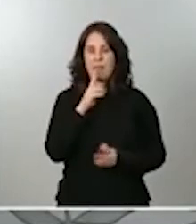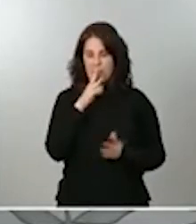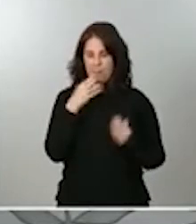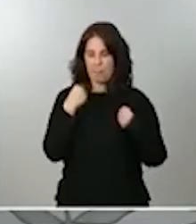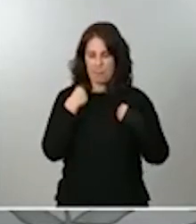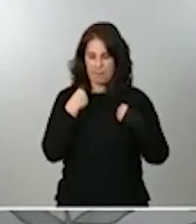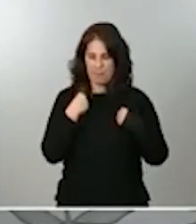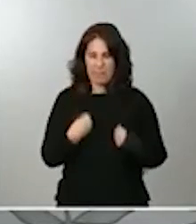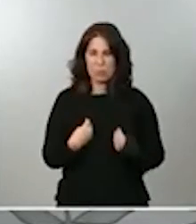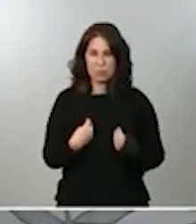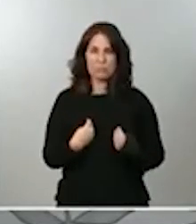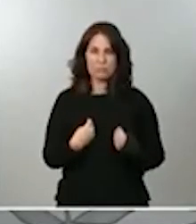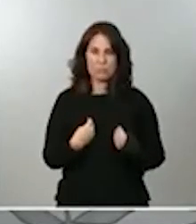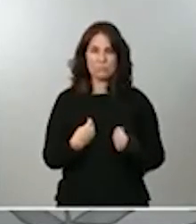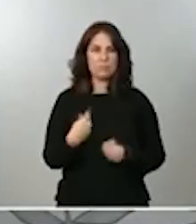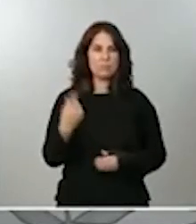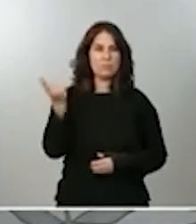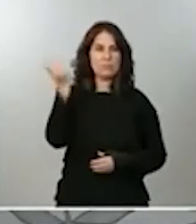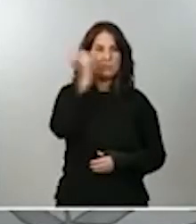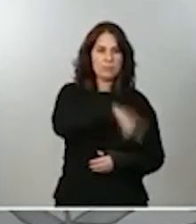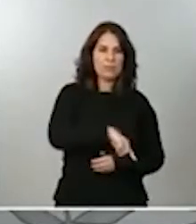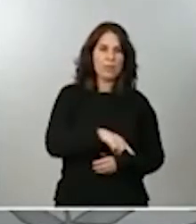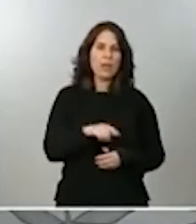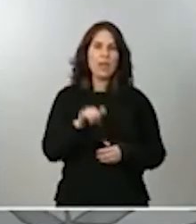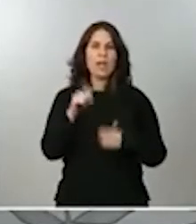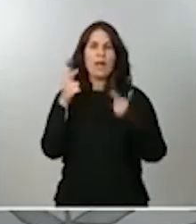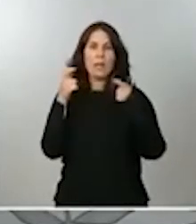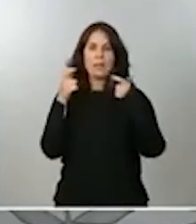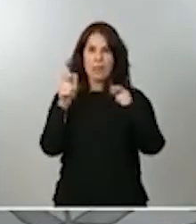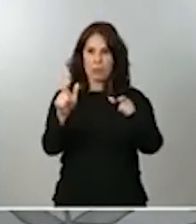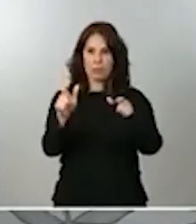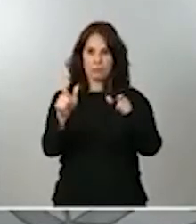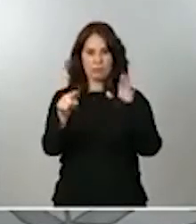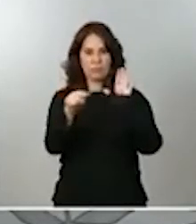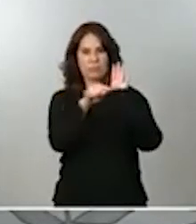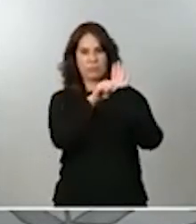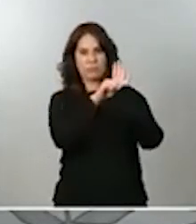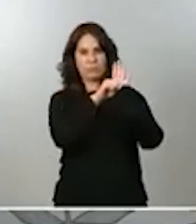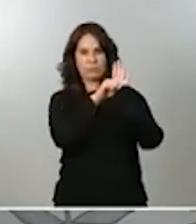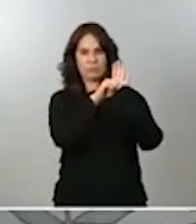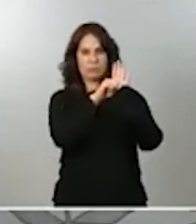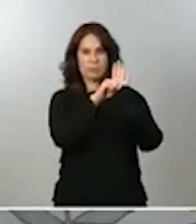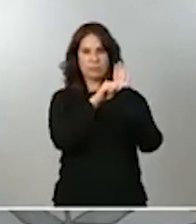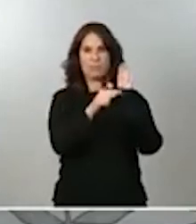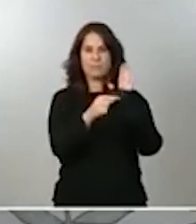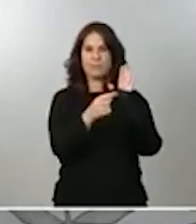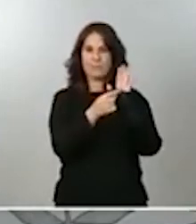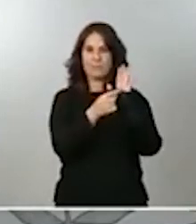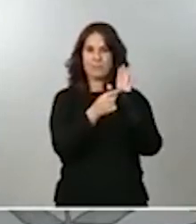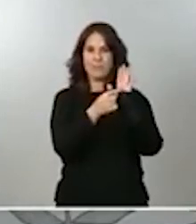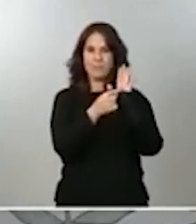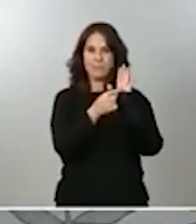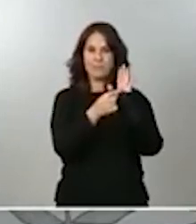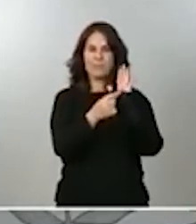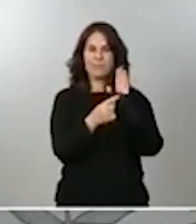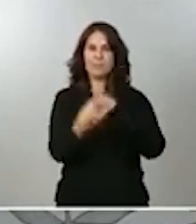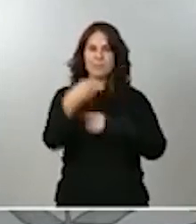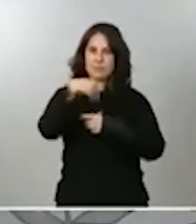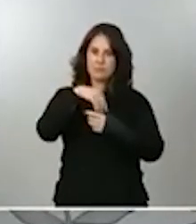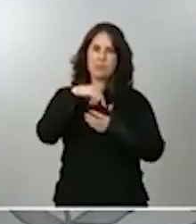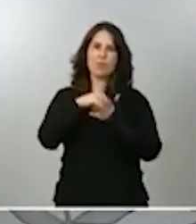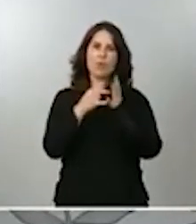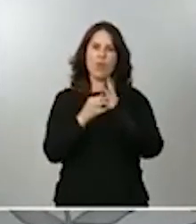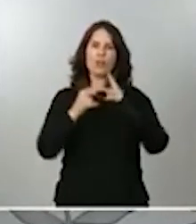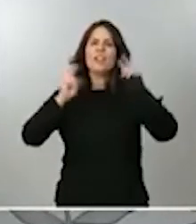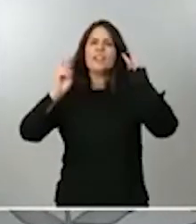por supuesto hay un apartado que forma parte de las palancas de los proyectos transformadores que se